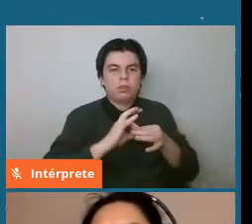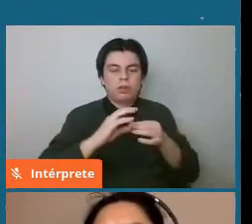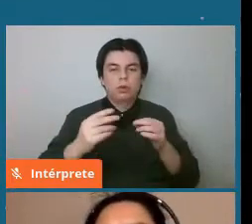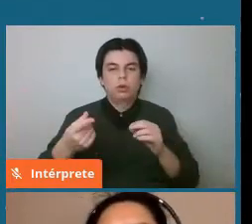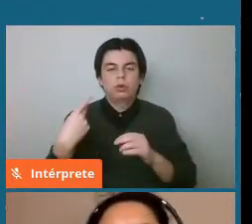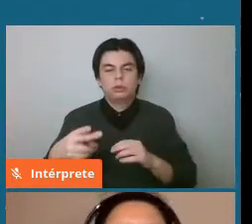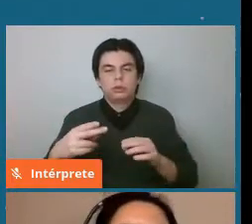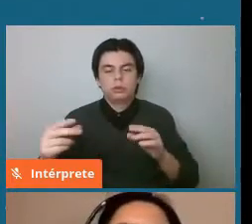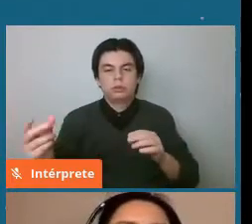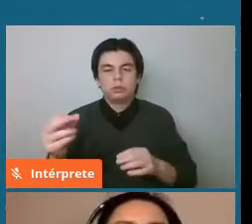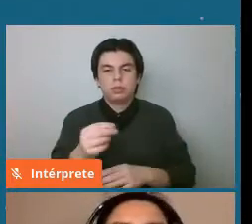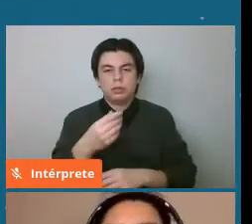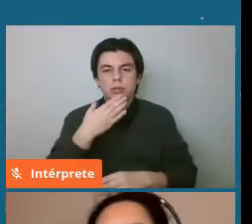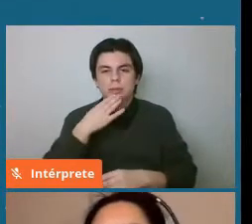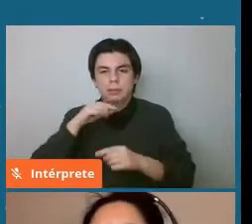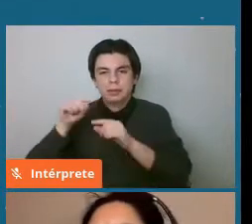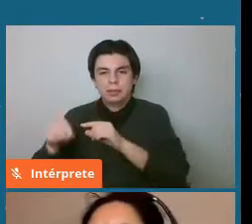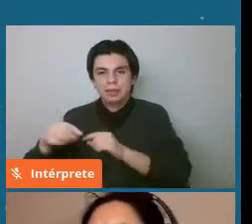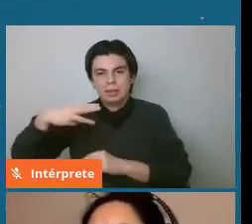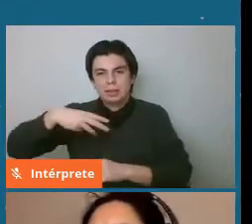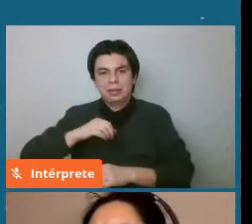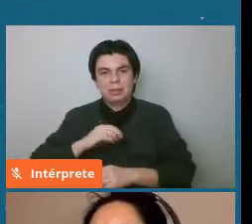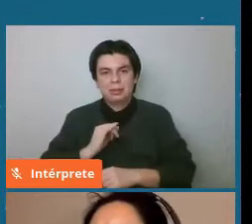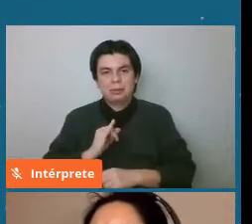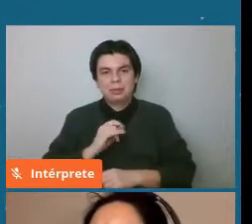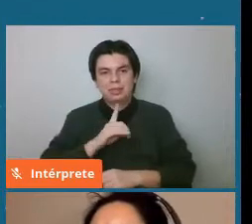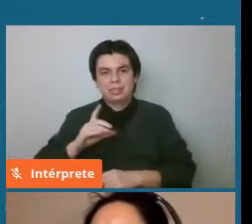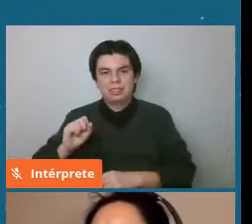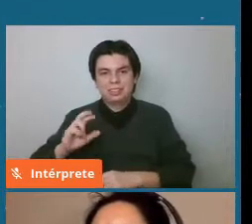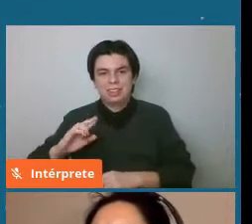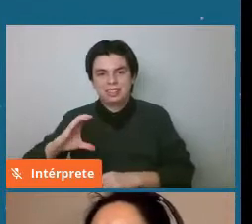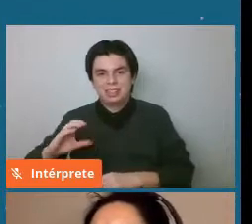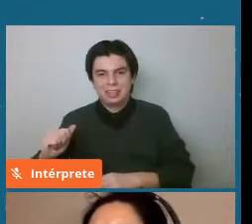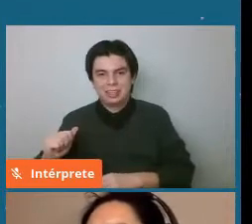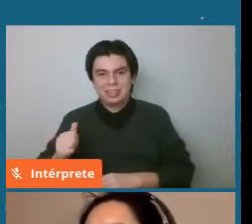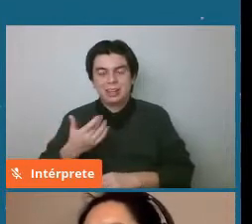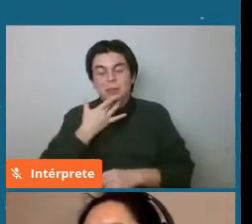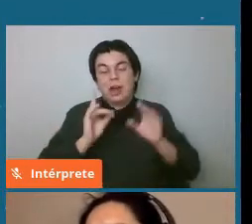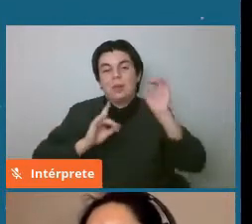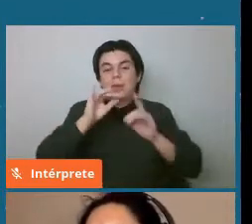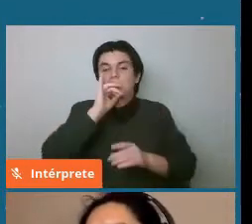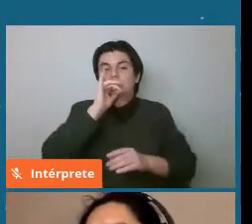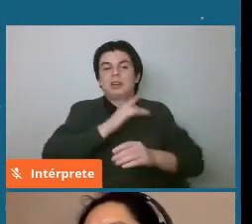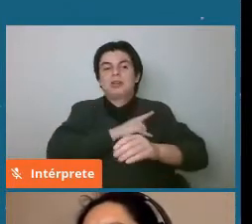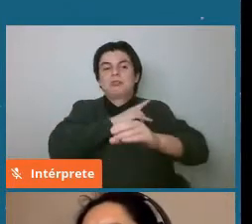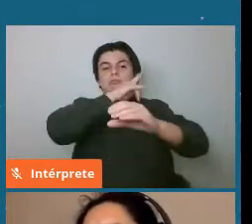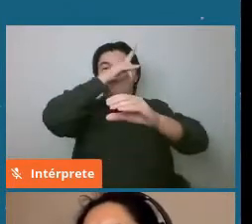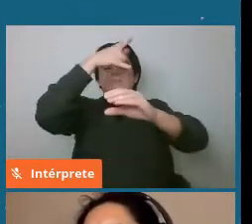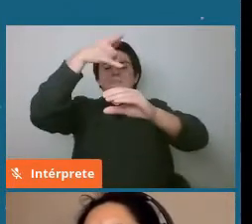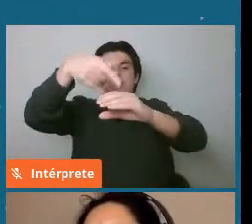Y ahí puse mi YARCA porque en algún momento a mejor alguna sonda va a aparecer ahí, y vamos a saberle qué.